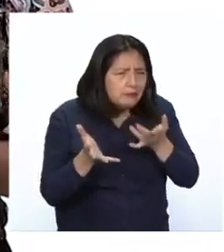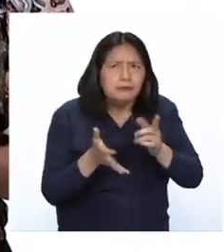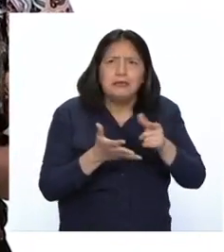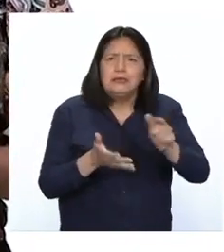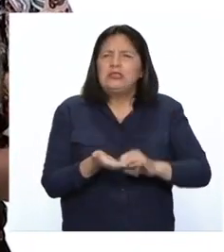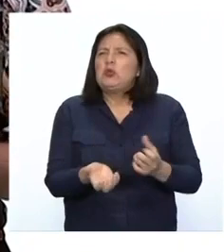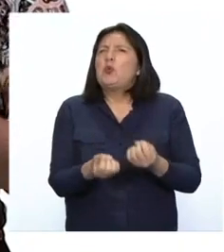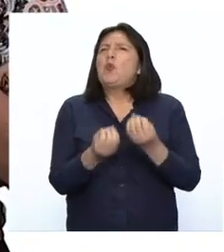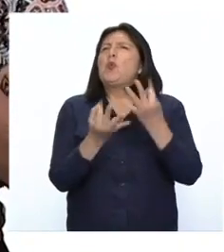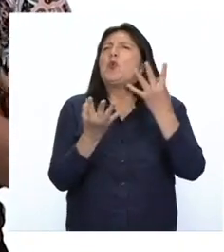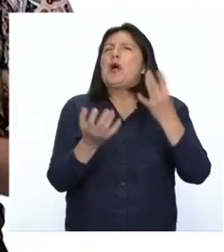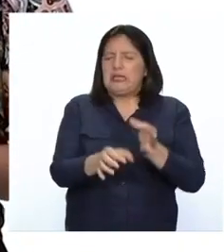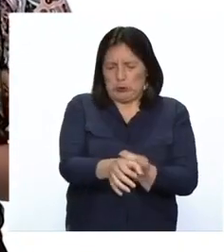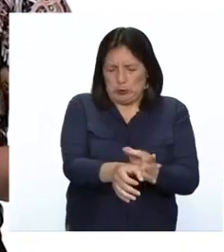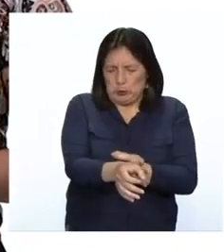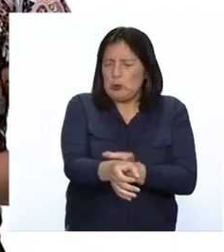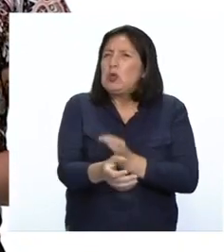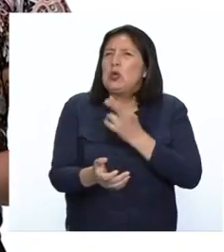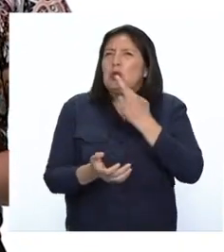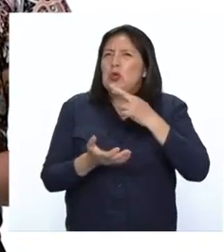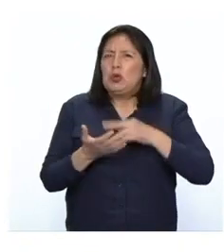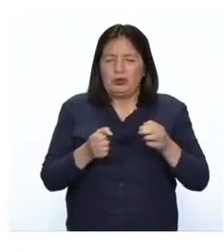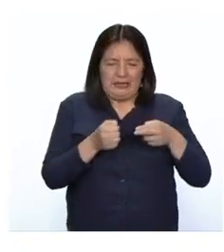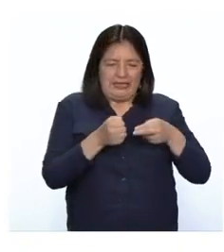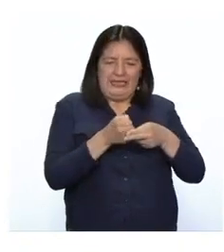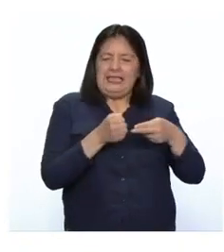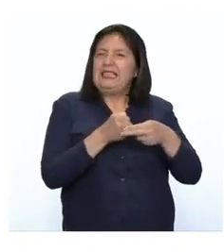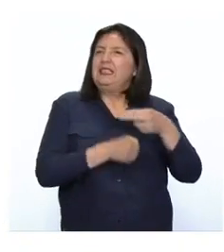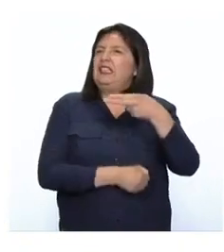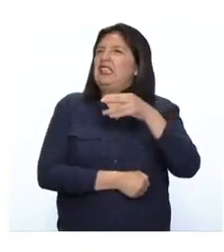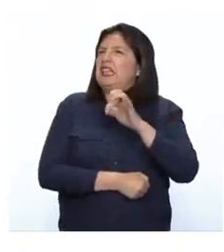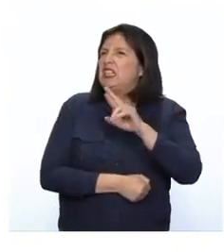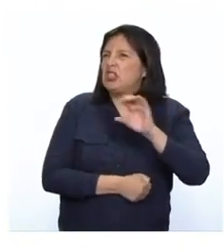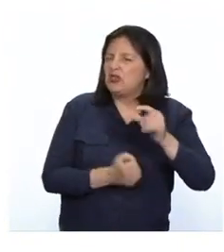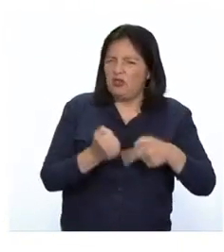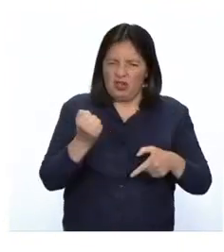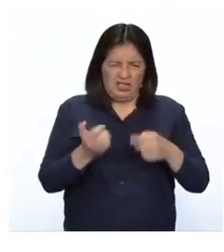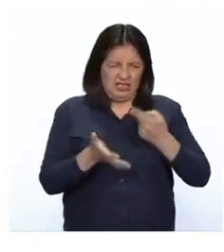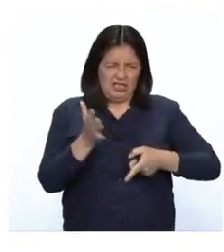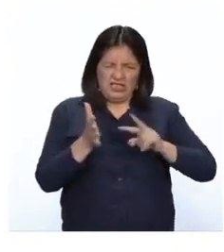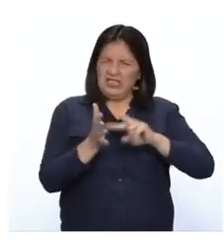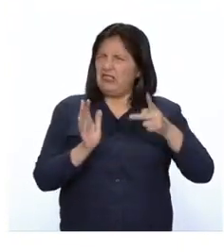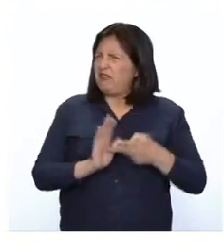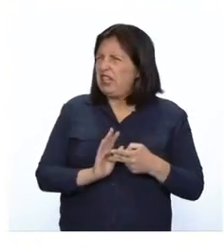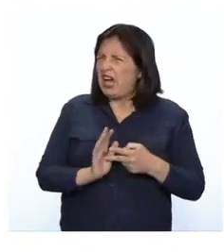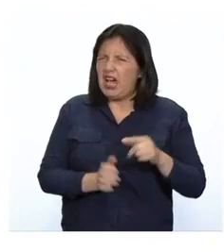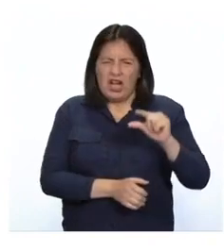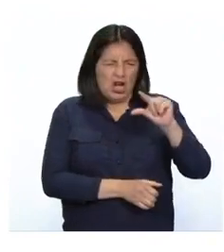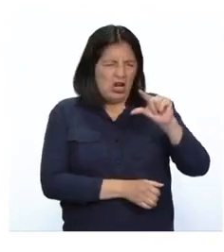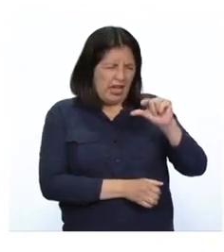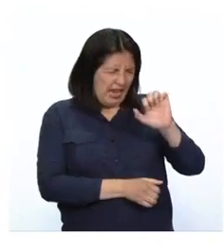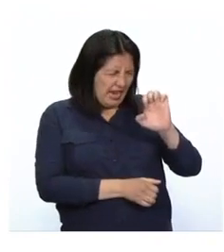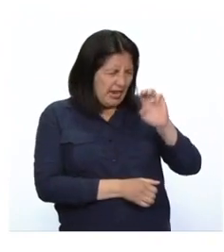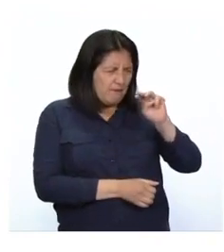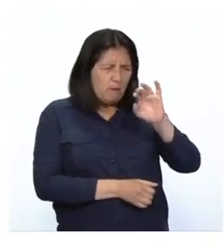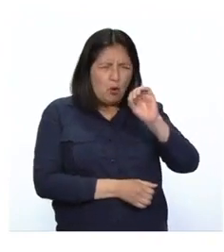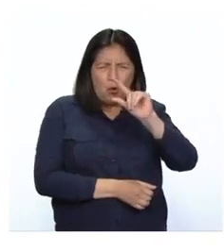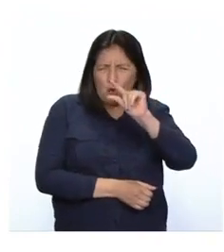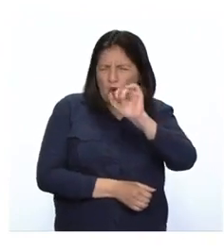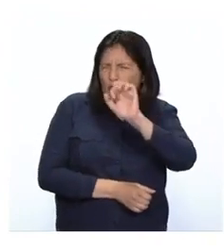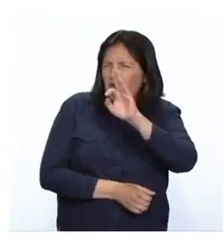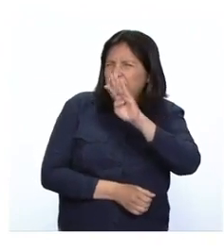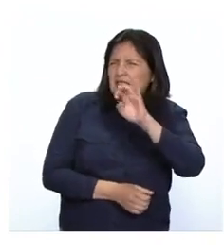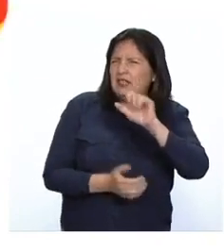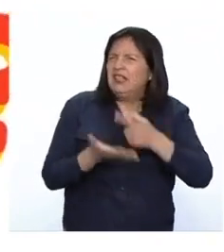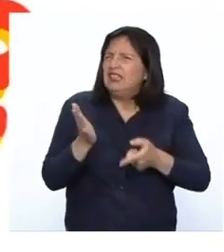y a la cantidad de hierro en sus glóbulos rojos. Pero, ¿qué es la hemoglobina? ¿Ustedes saben cuál es la relación